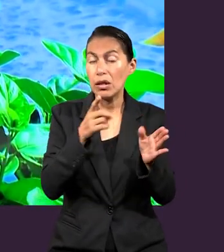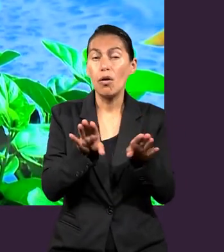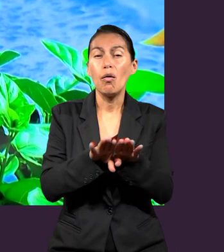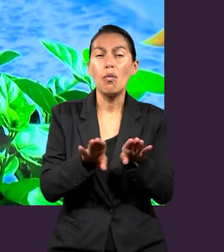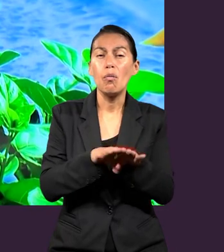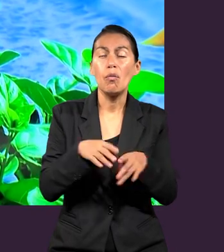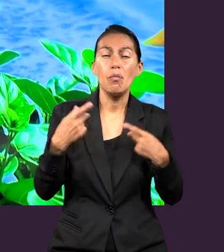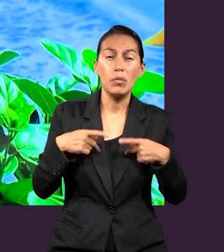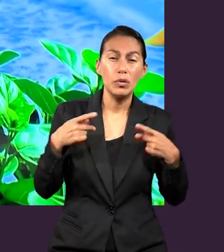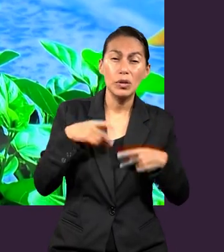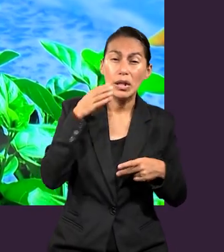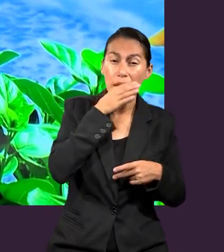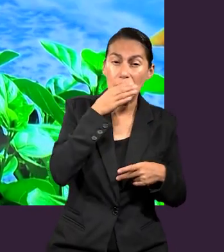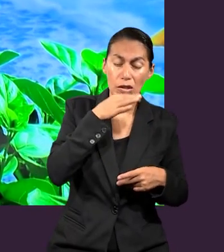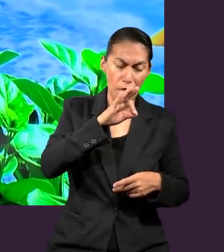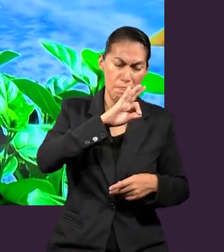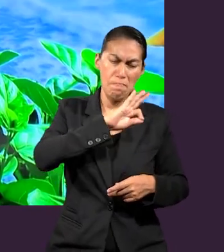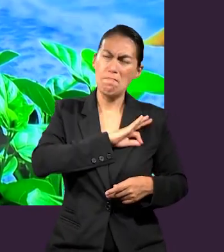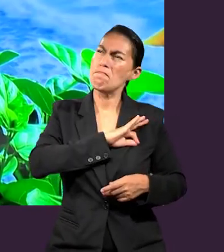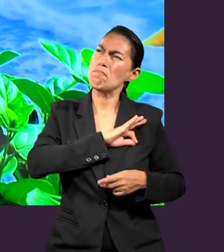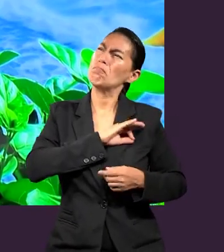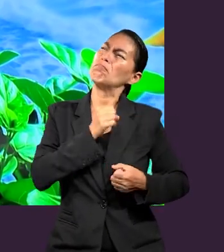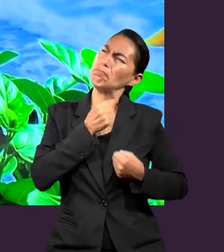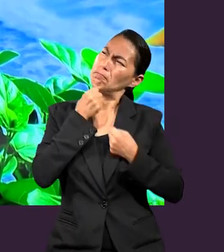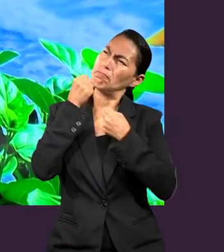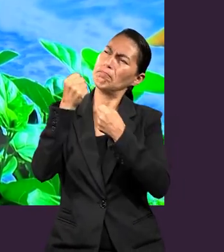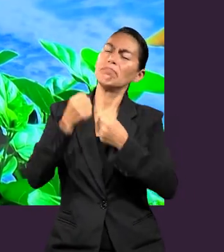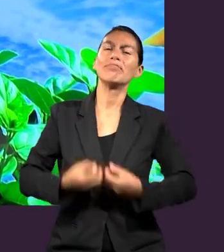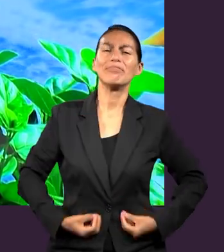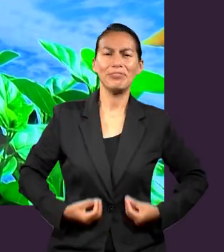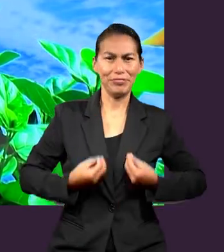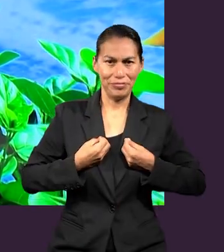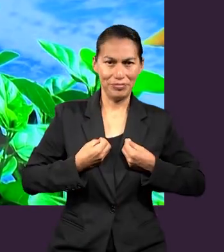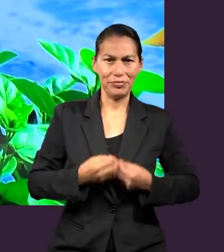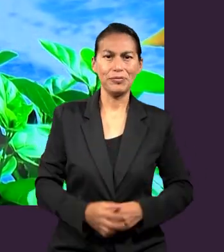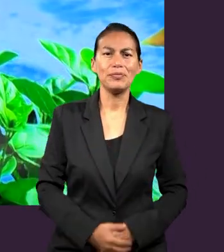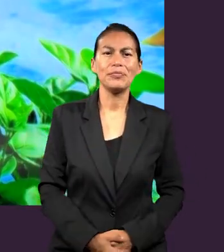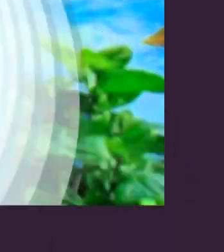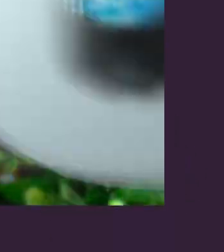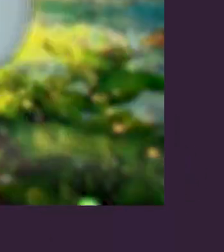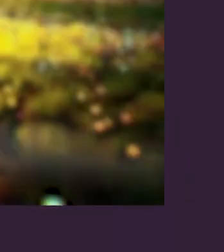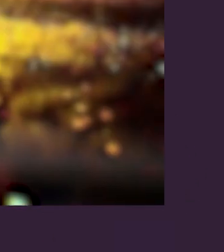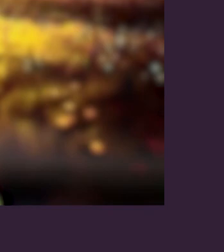epístola que destaca la unidad y cómo el cristiano debe vivir por la fe.